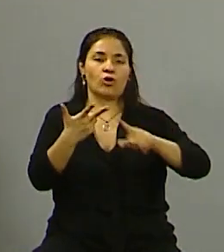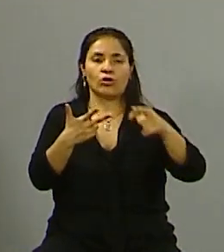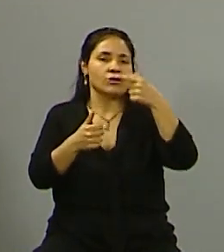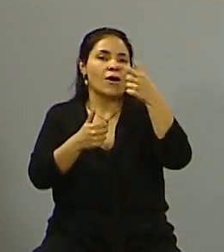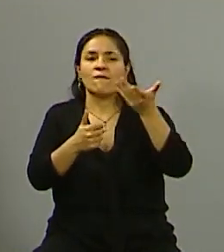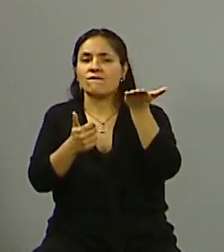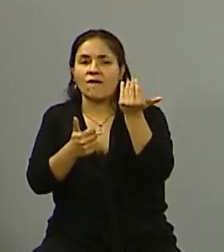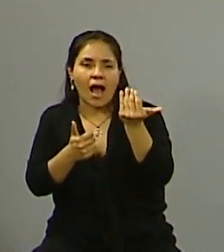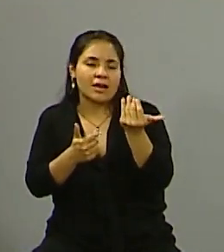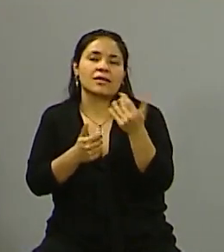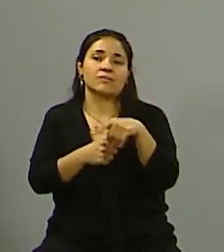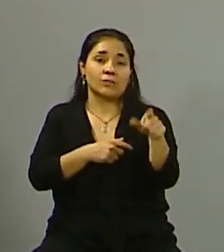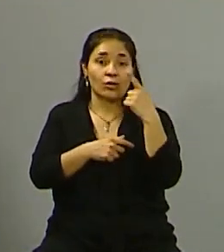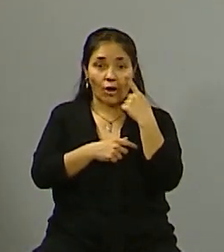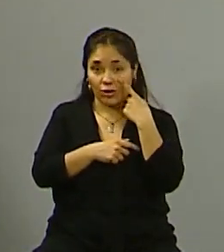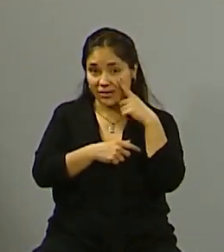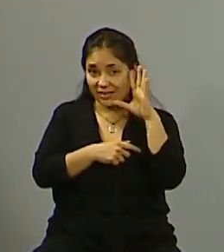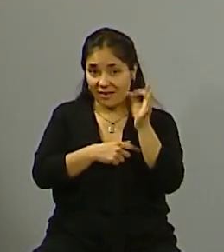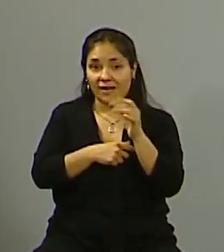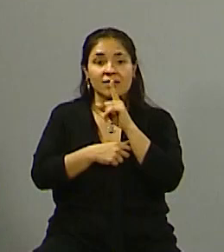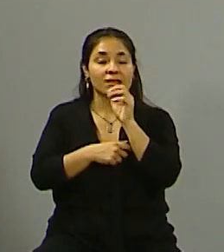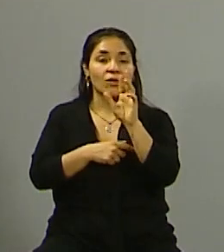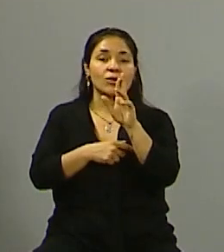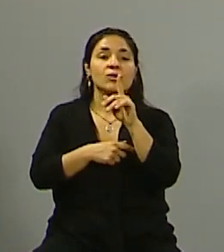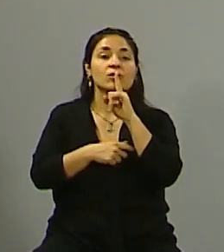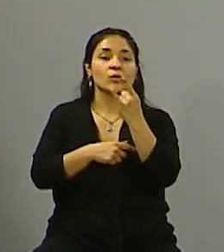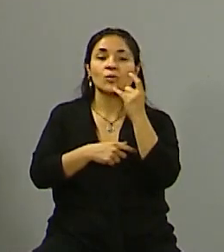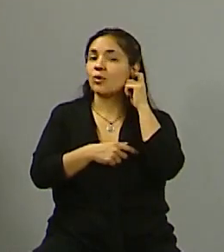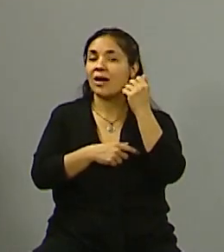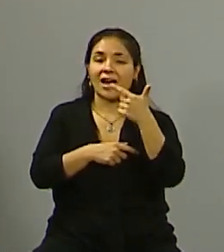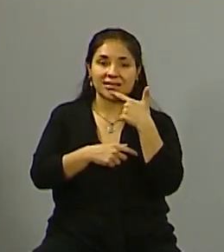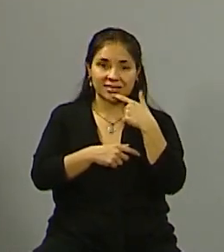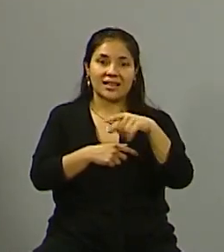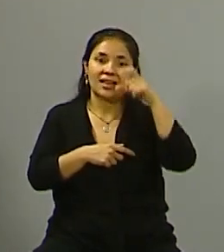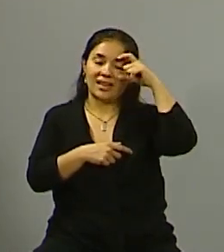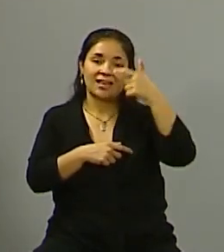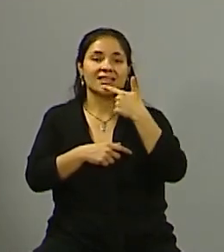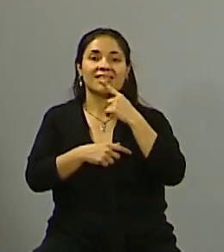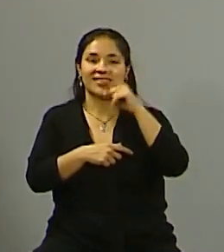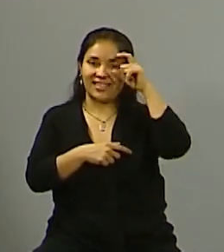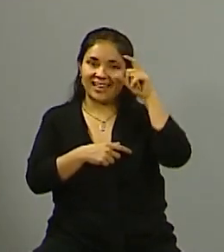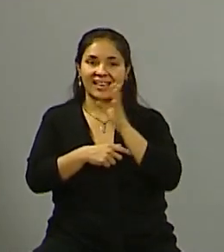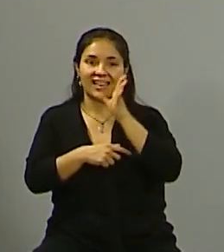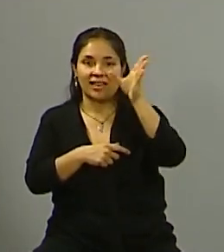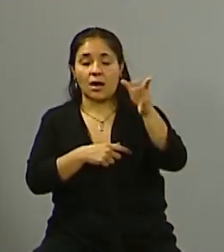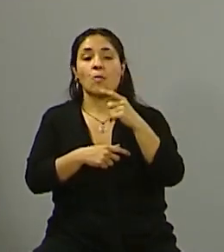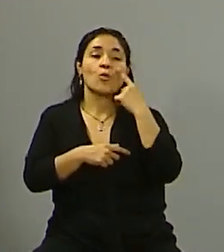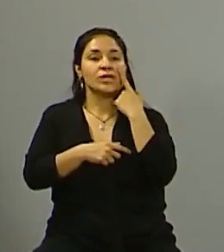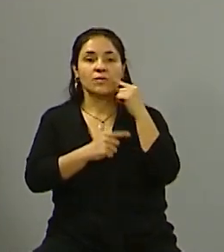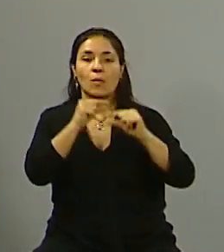¿me entendés? Vos sos de la zona, conocés muy bien la zona de tortugas, la zona del este de godecruce. Entonces, cada vez el municipio llega más por